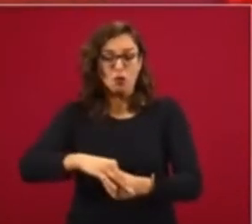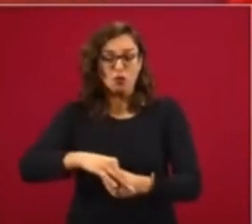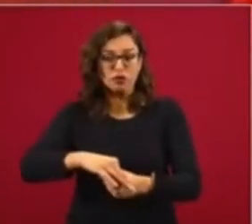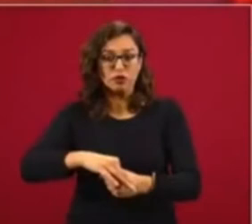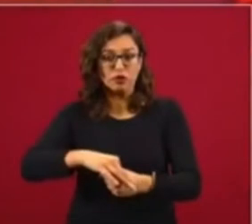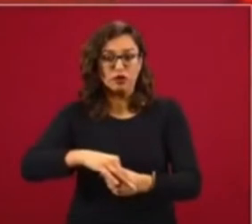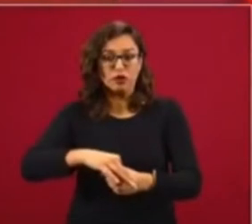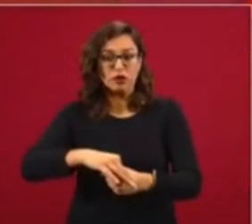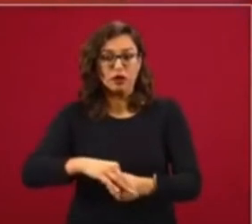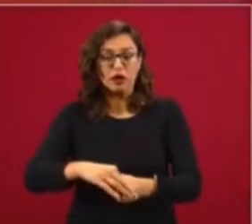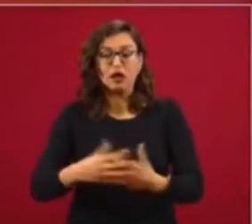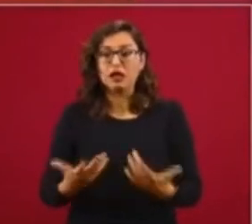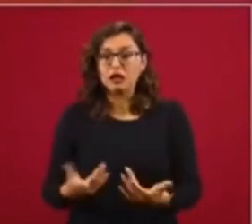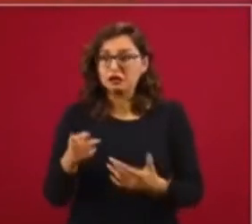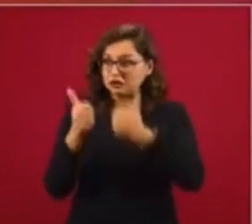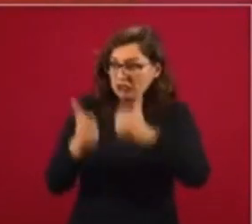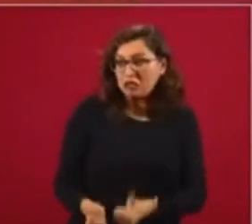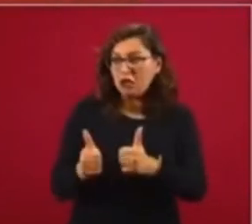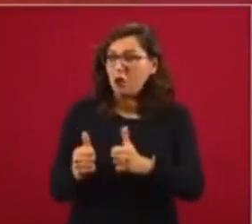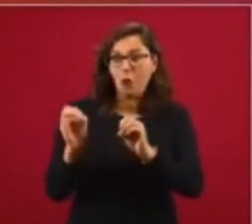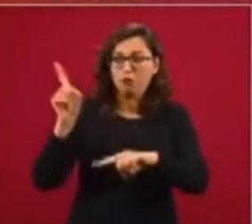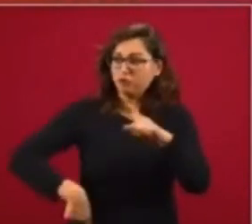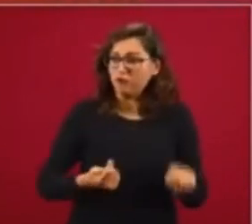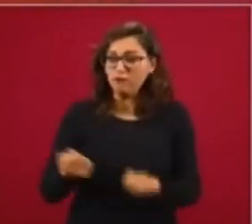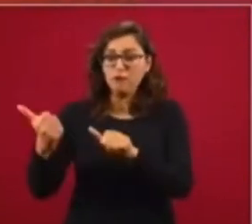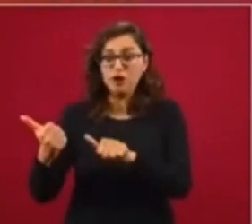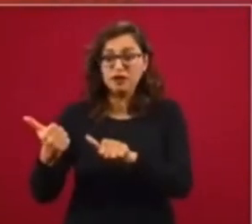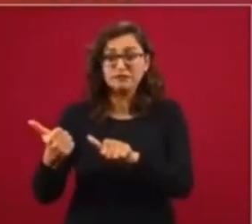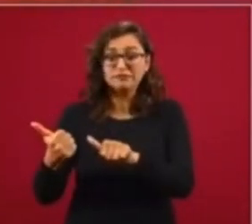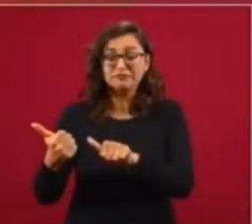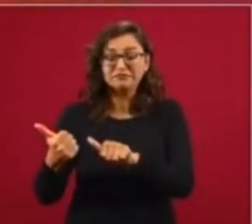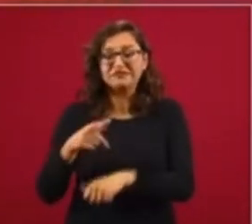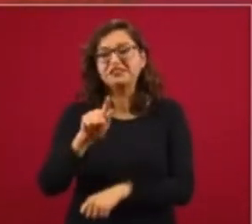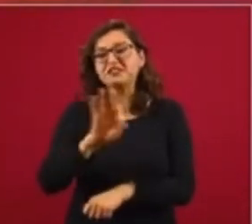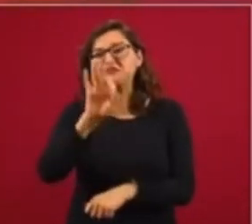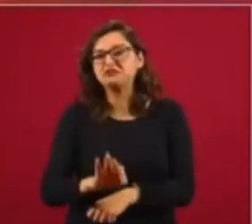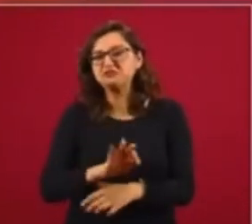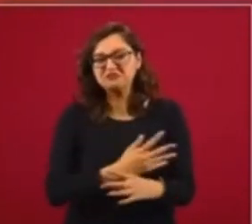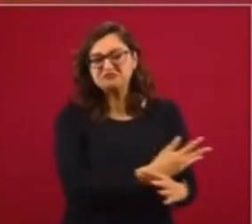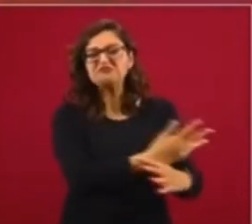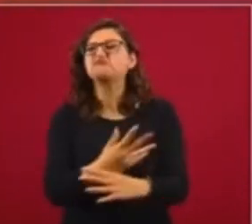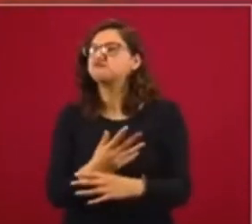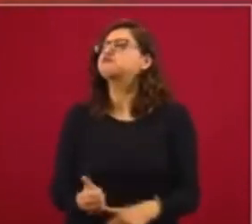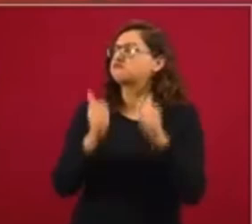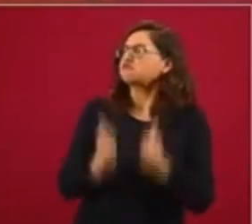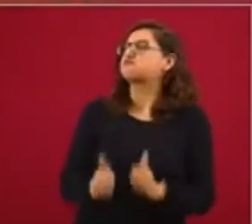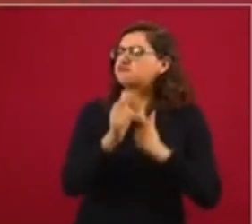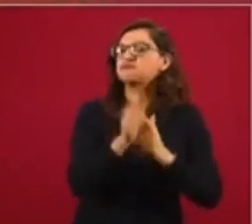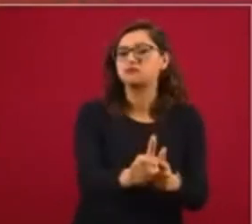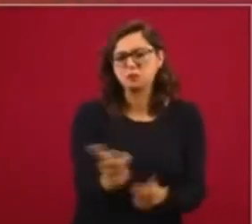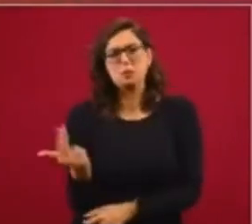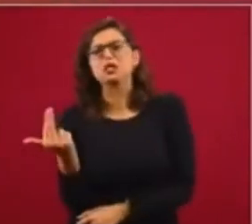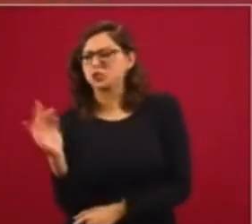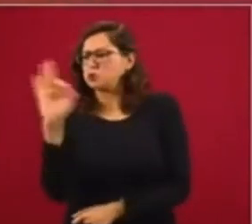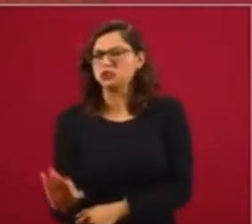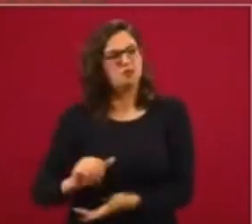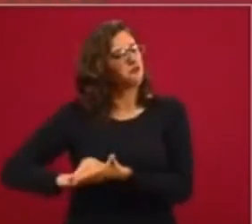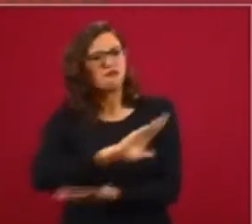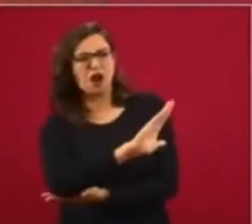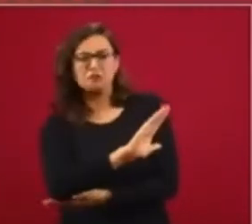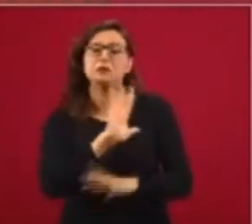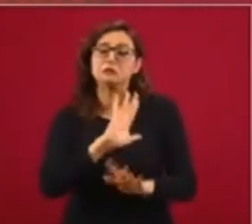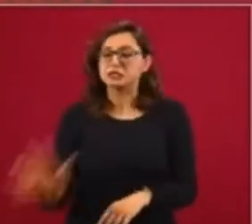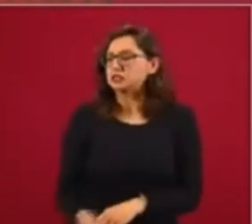se quede o que se vaya. Y traigo 70 que me quede, 25 que me vaya, y 5